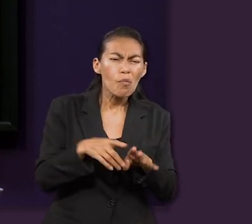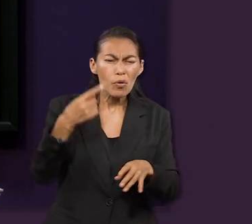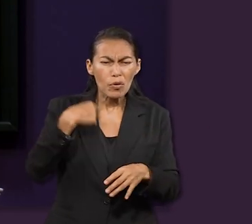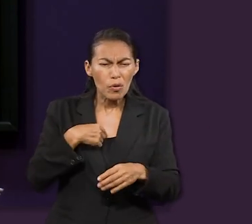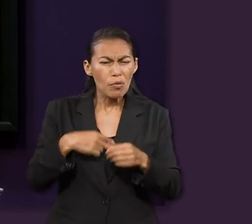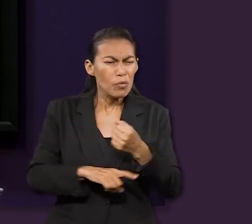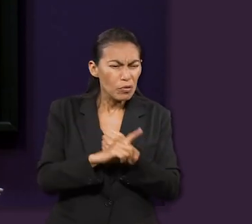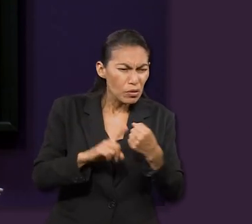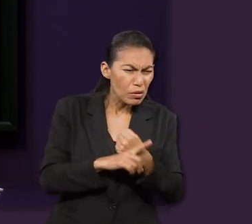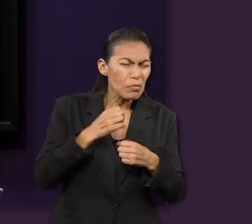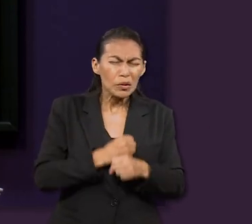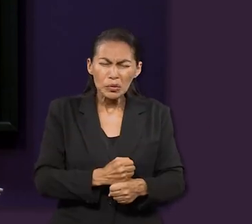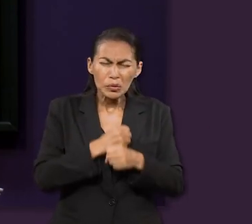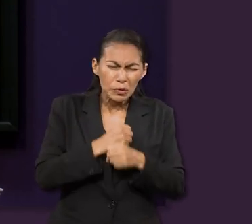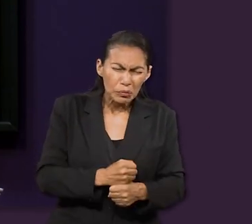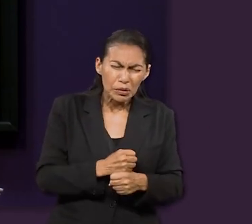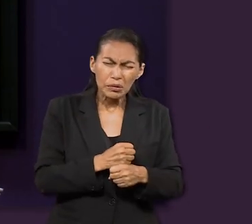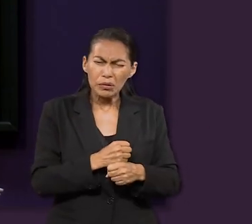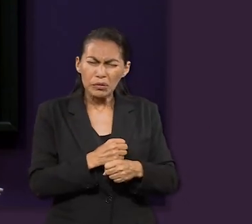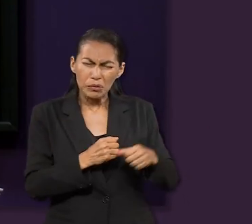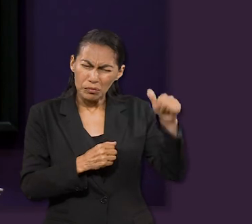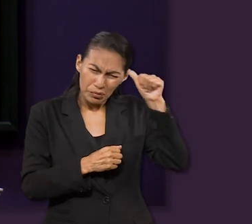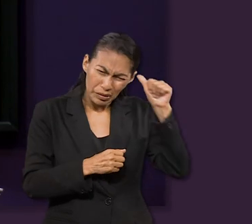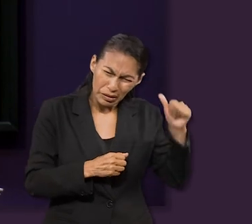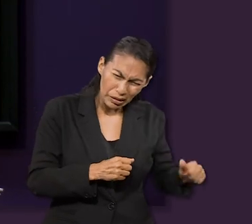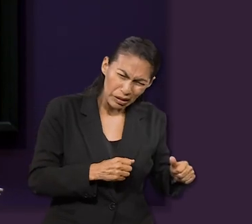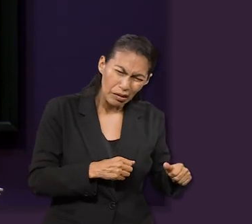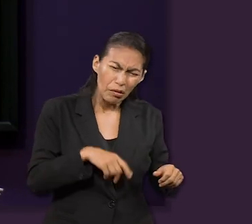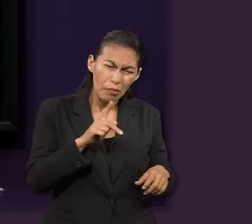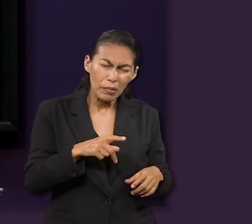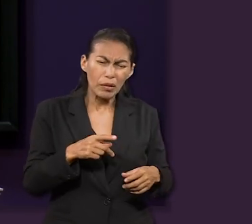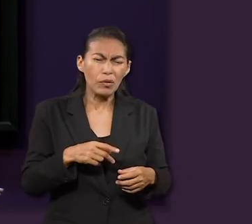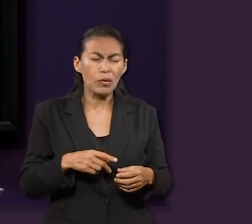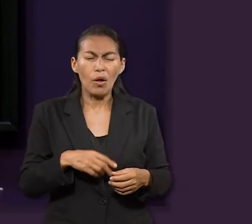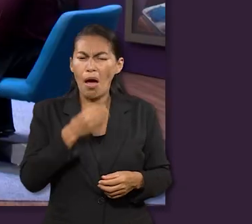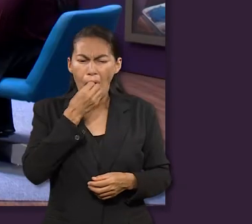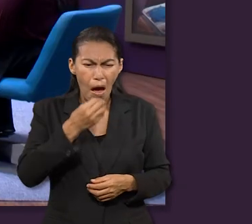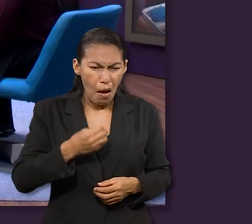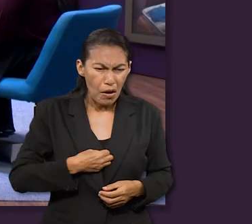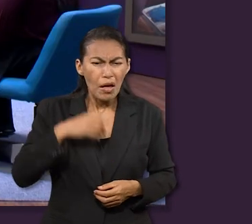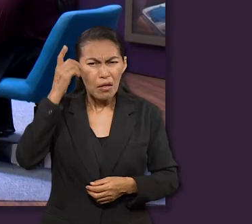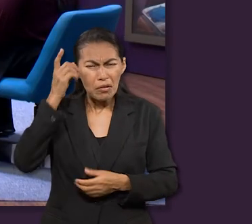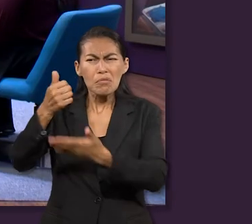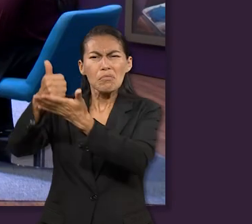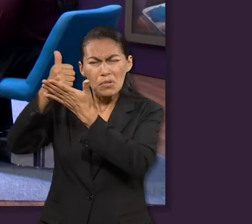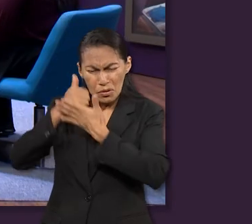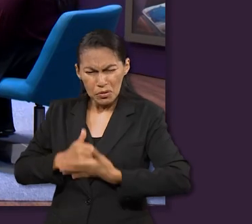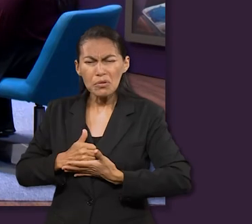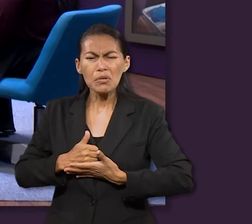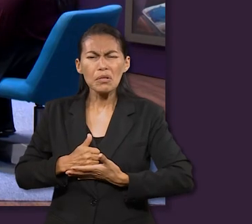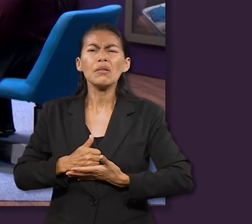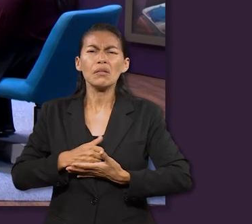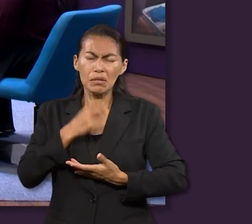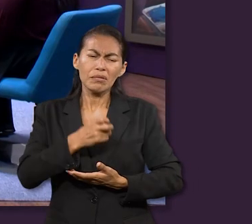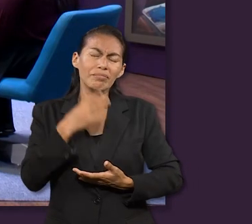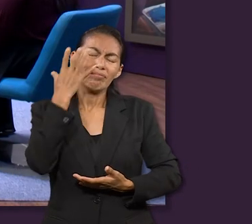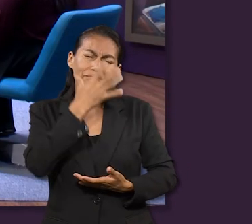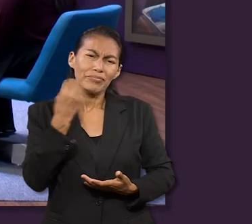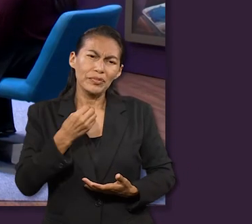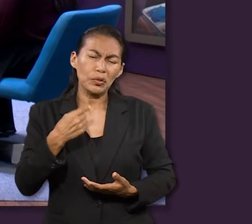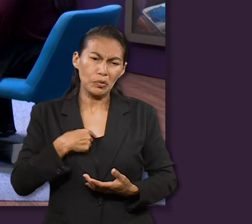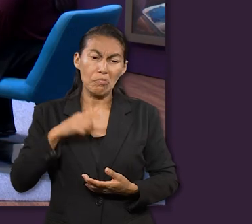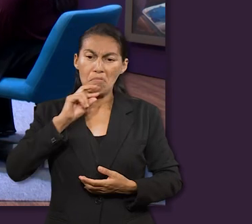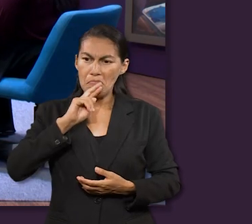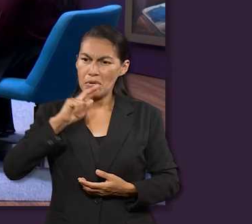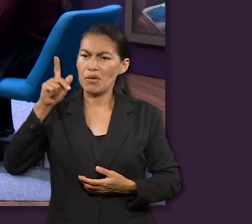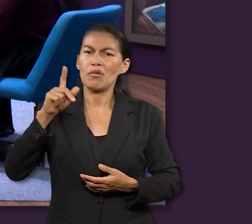Y esa parte de quitarse lo que le sobra a uno para hacer mejor es con lo que me quedo. Excelente.